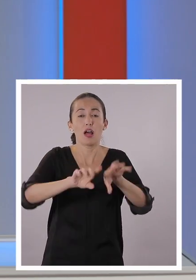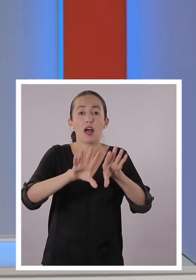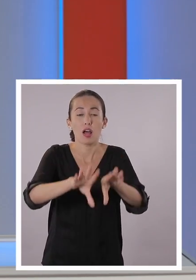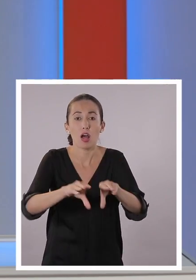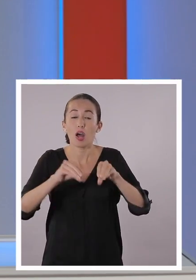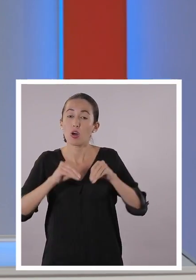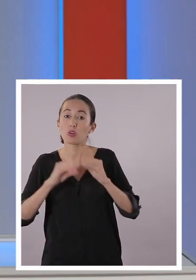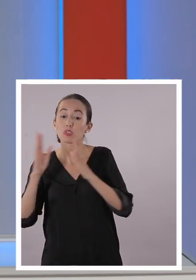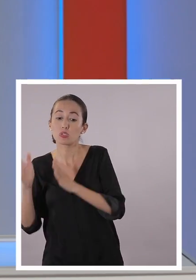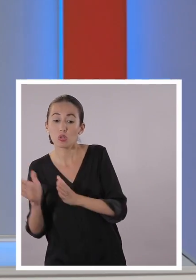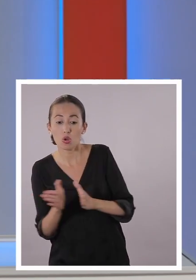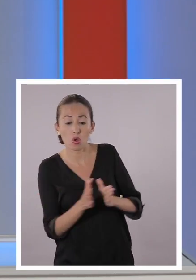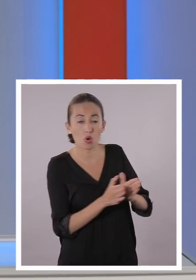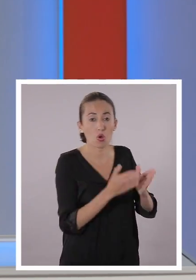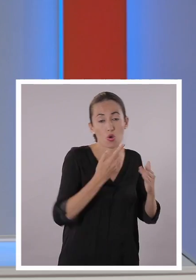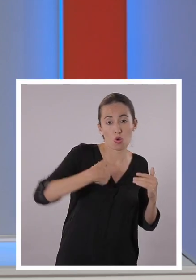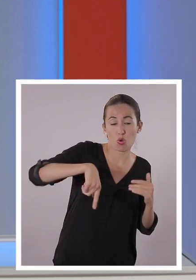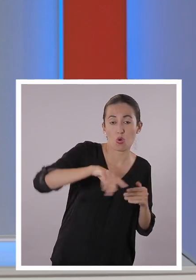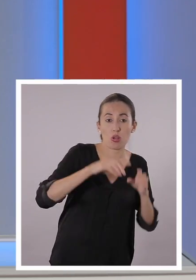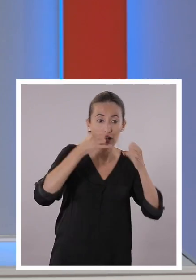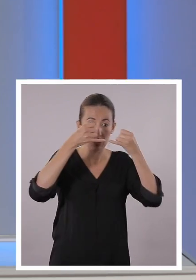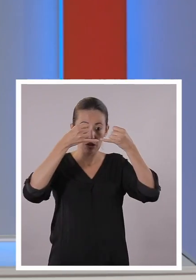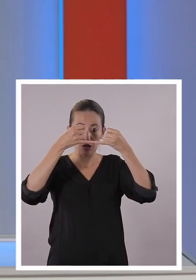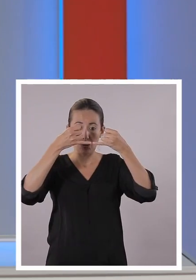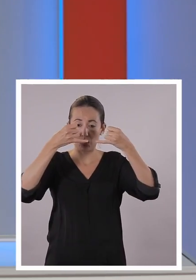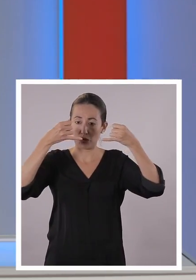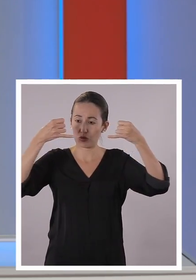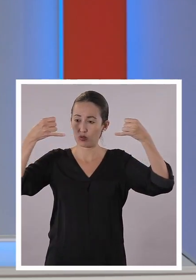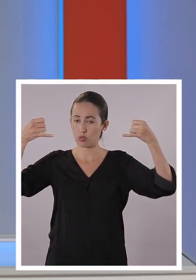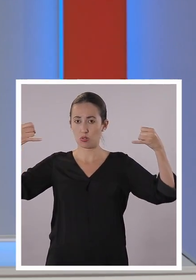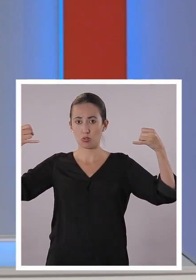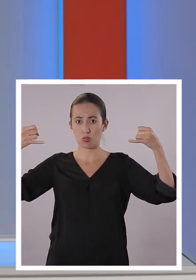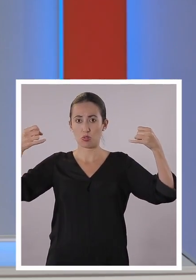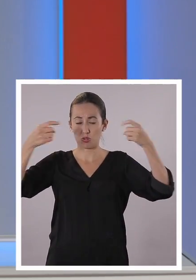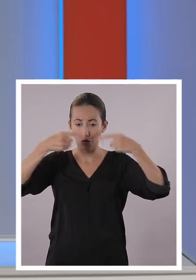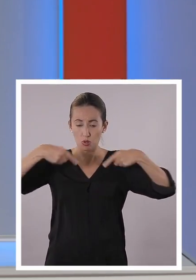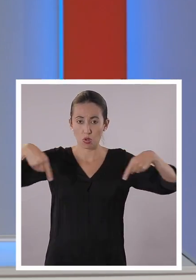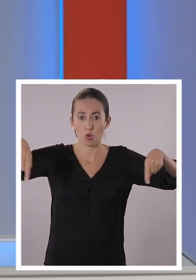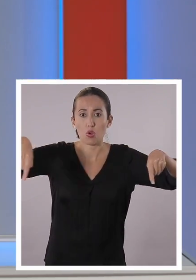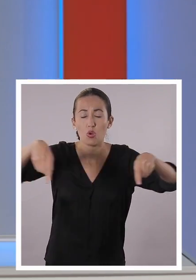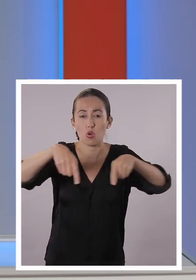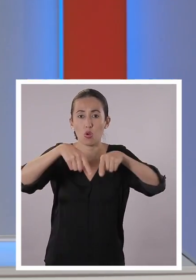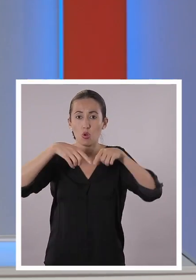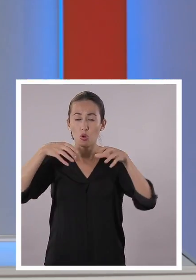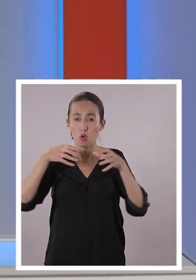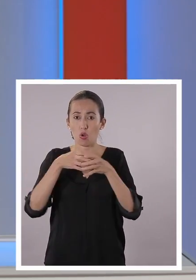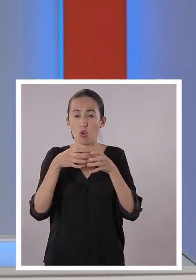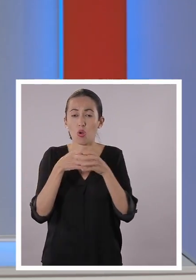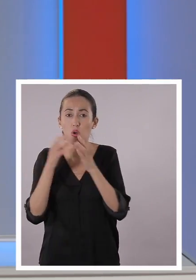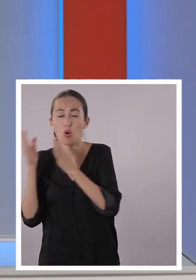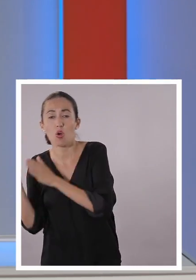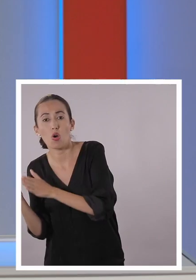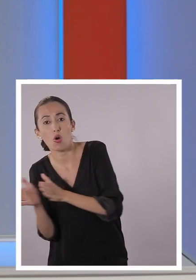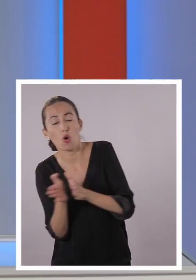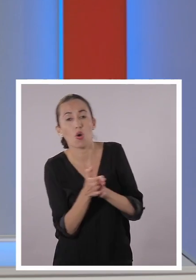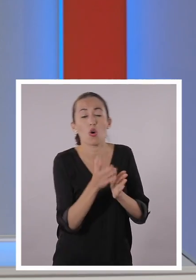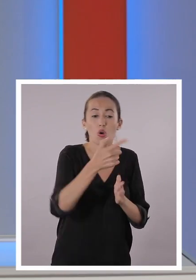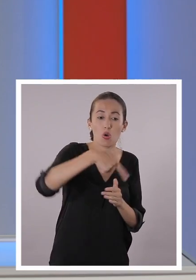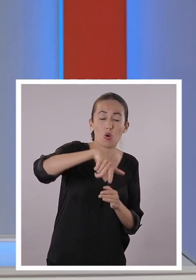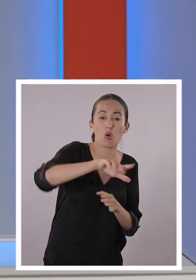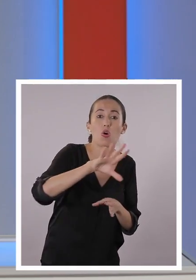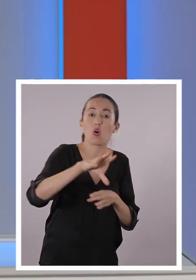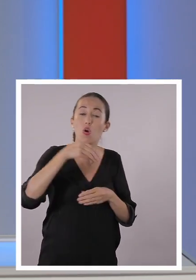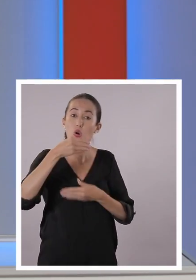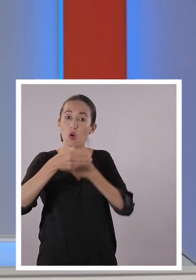es adimensional. En cambio, cuando yo tengo ya una línea o tengo una curva, es una figura que tiene una dimensión.